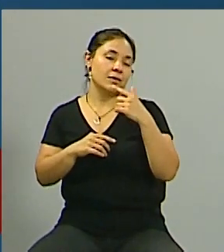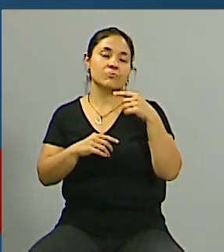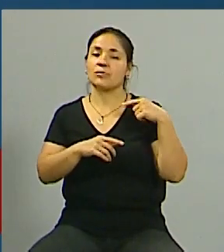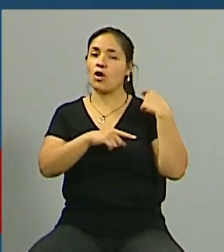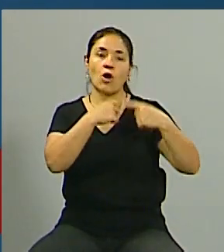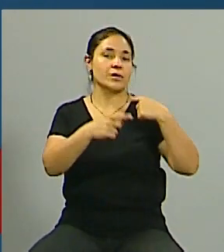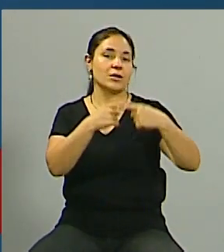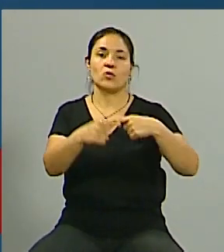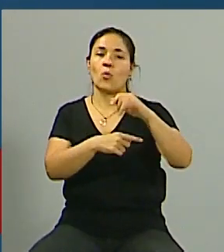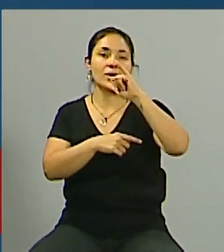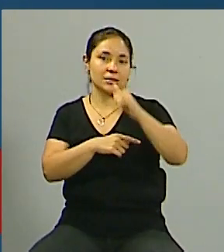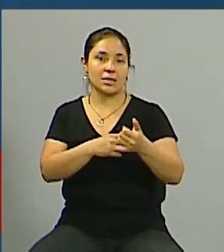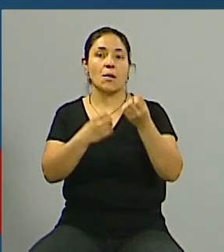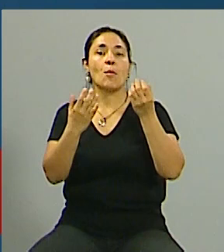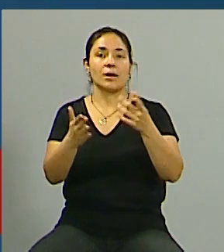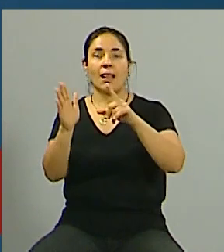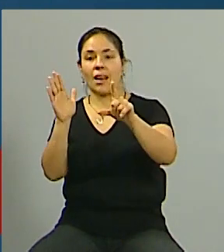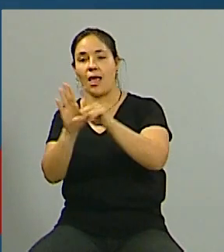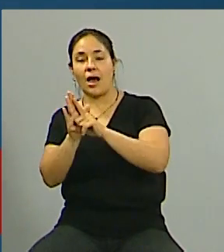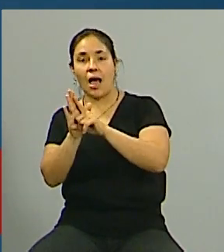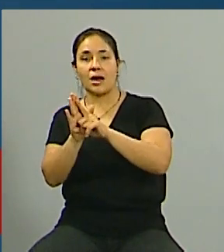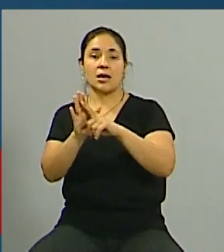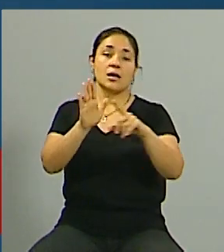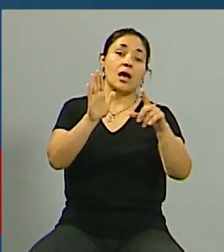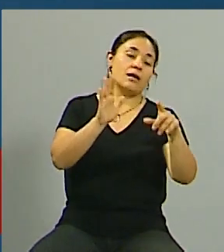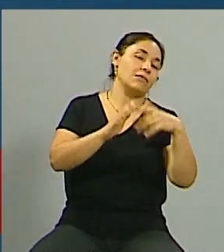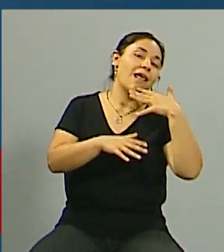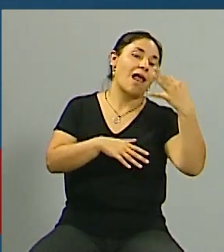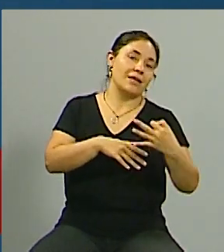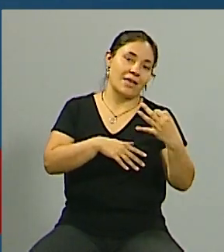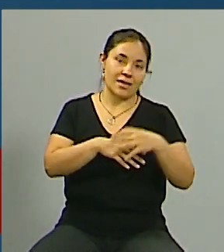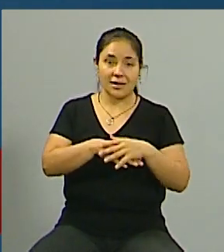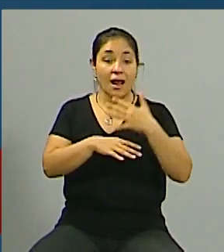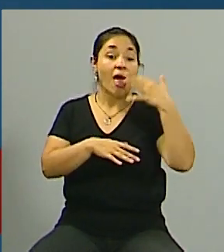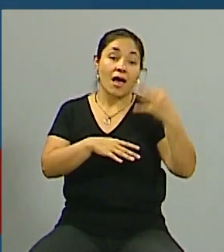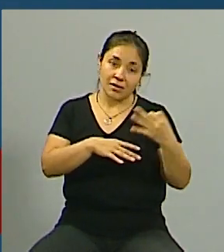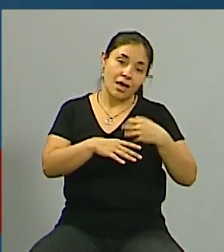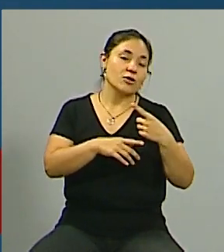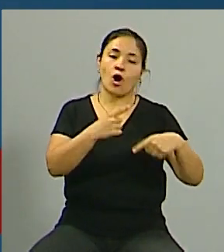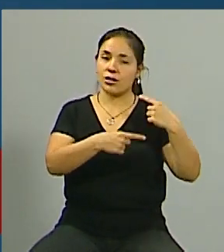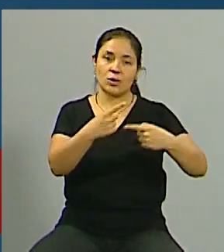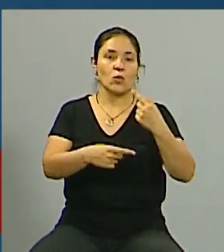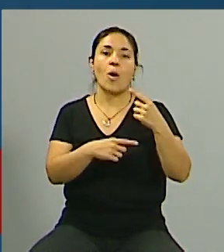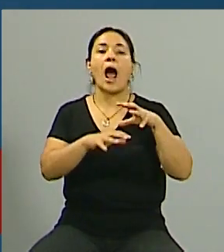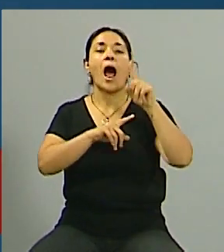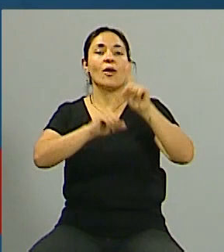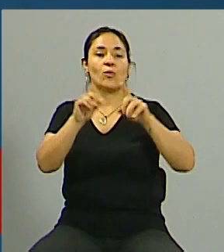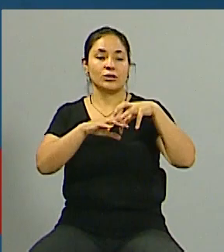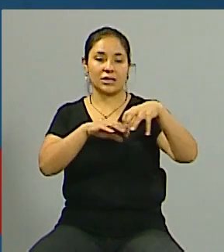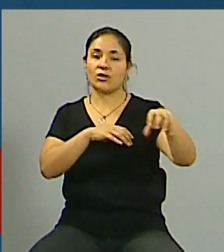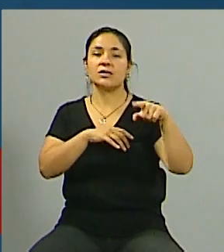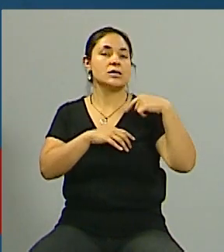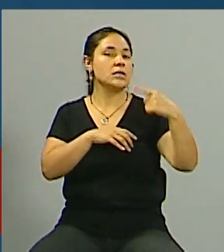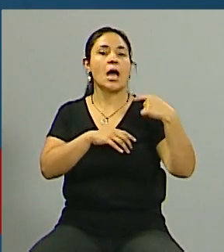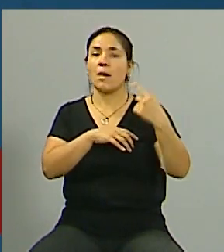por lo que hablamos viste de lo que es lo legal y lo que es en la realidad en la realidad va a seguir sucediendo que hay ciertos sectores que siempre